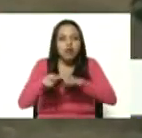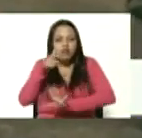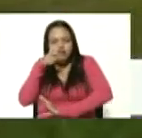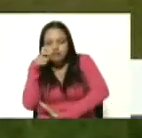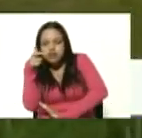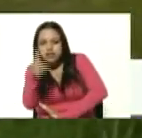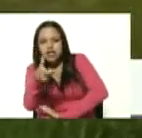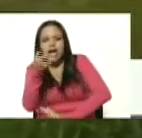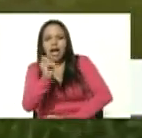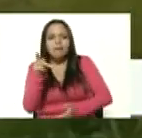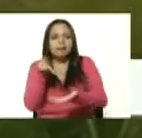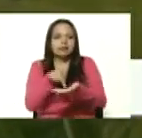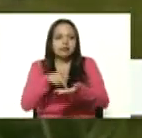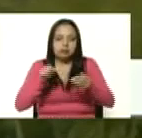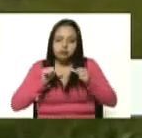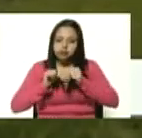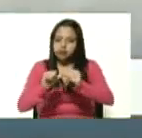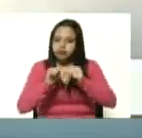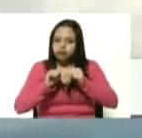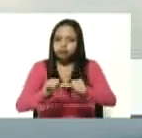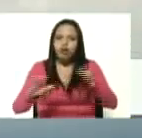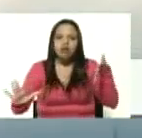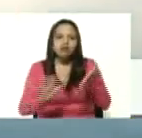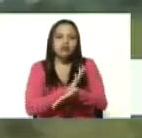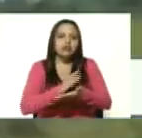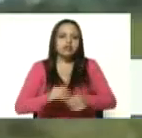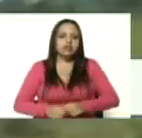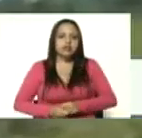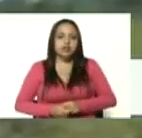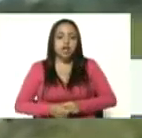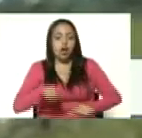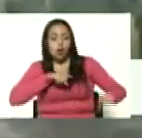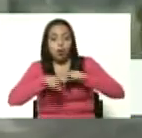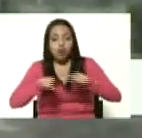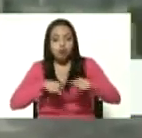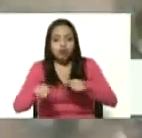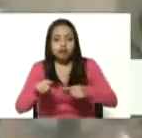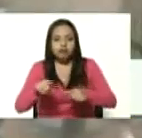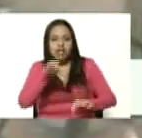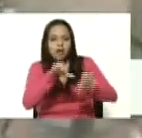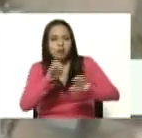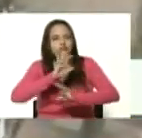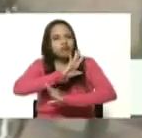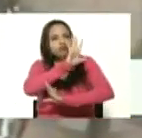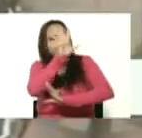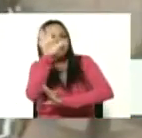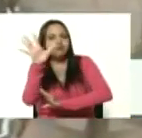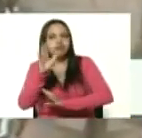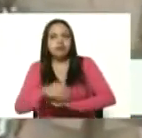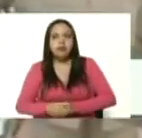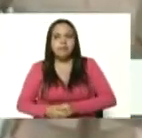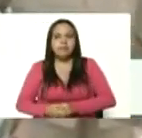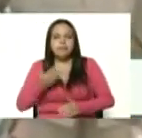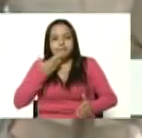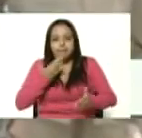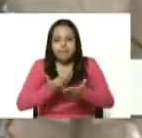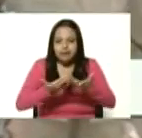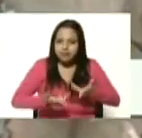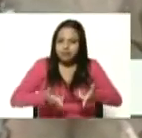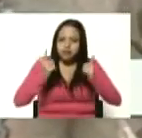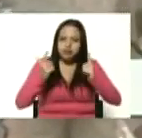participan activamente en la exploración y control del espacio aéreo con su permiso mi comandante en jefe